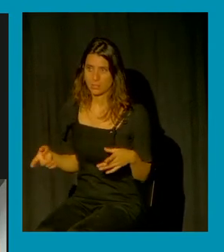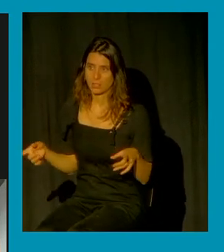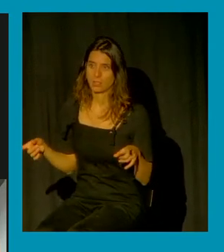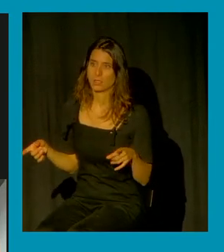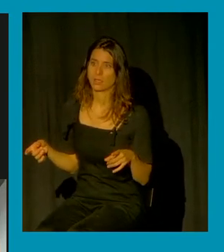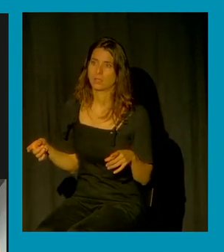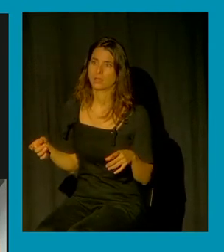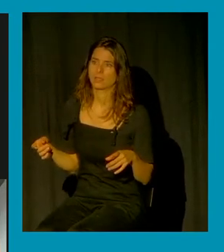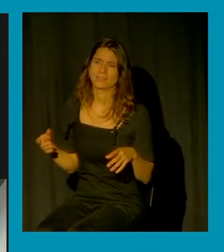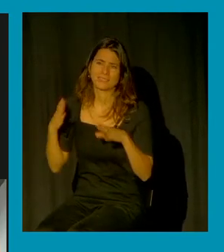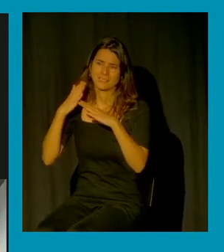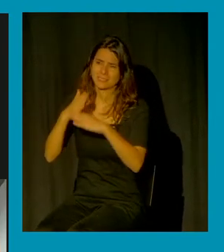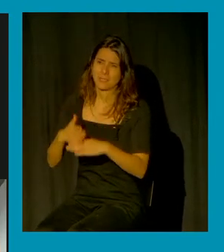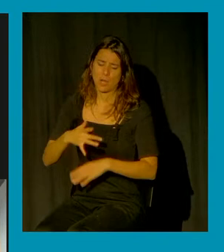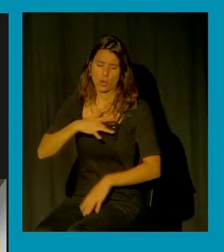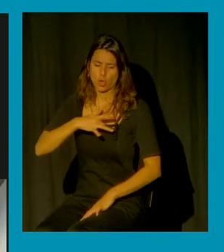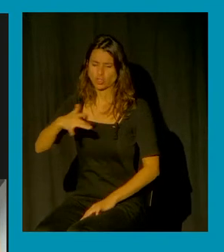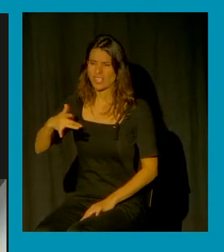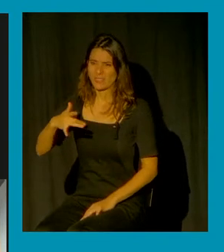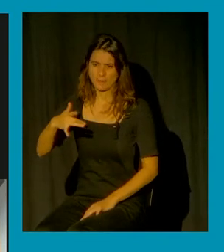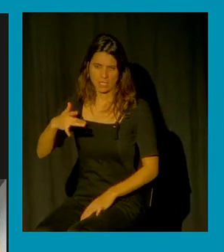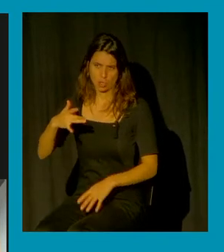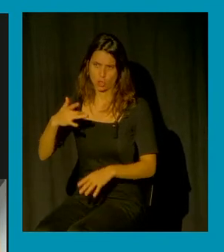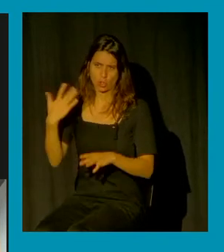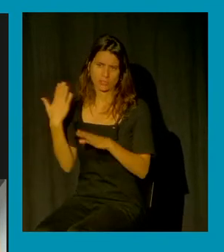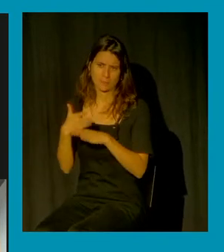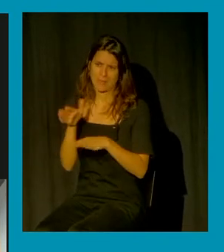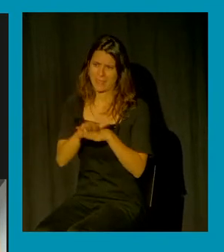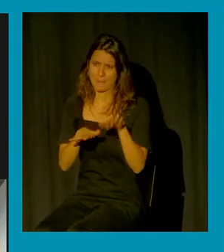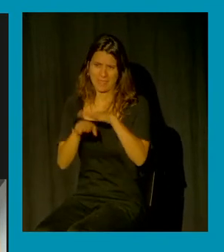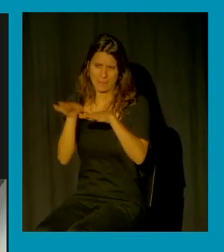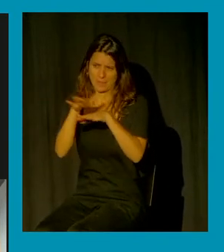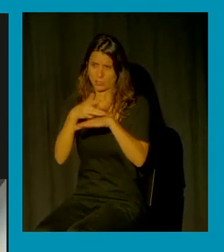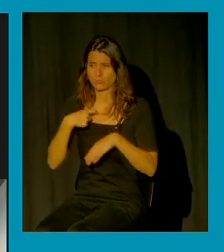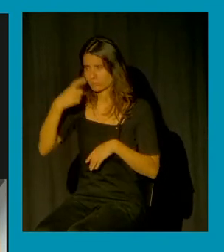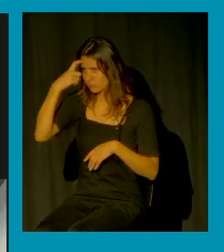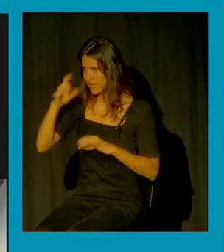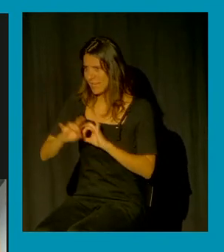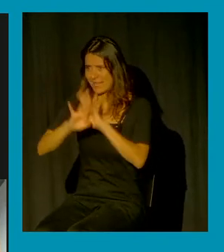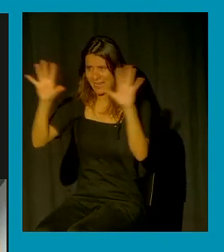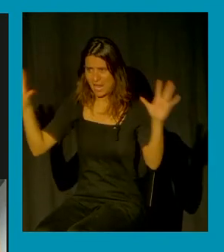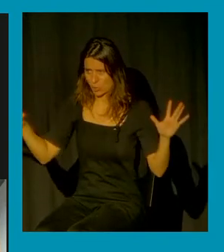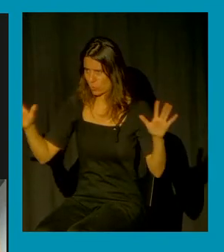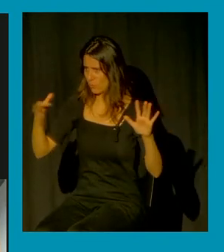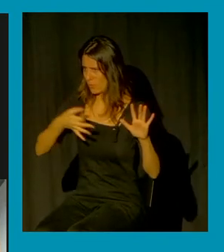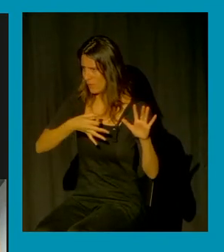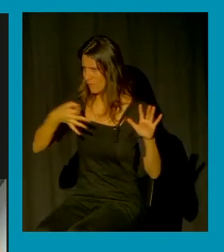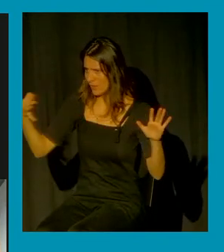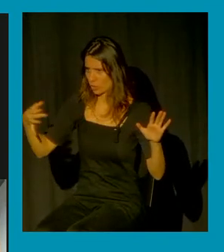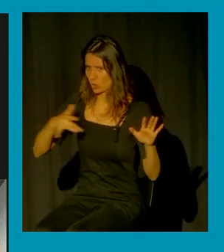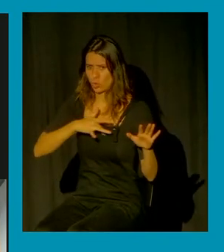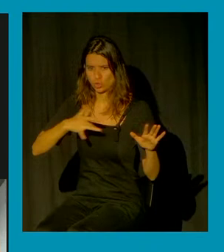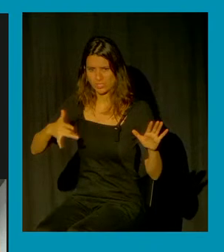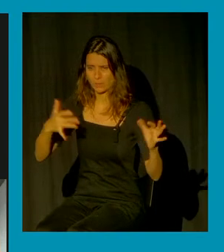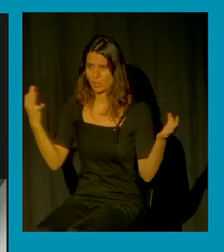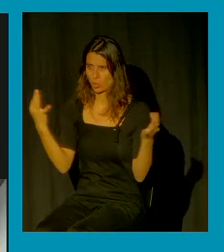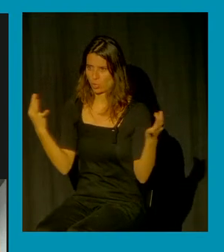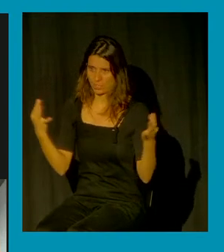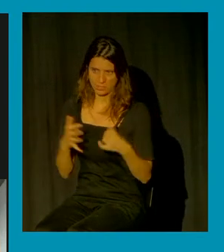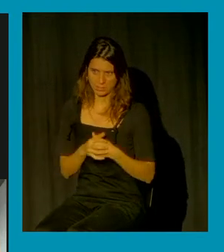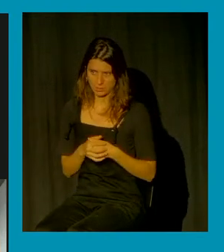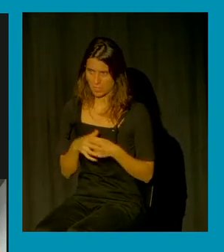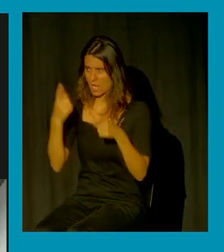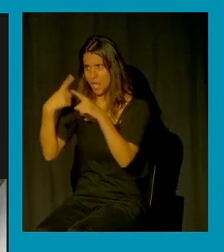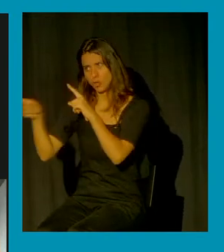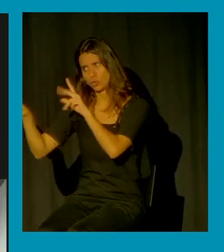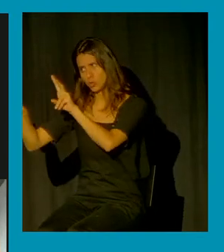meter ruido sobre el concepto de consentimiento cuando en realidad está muy claro lo que es el consentimiento entienden perfectamente lo que es el consentimiento en otras cuestiones